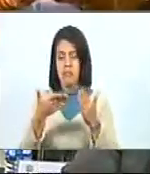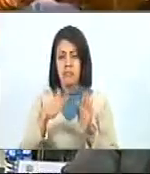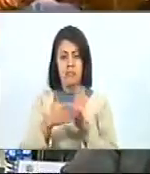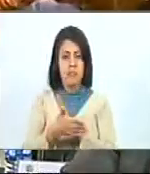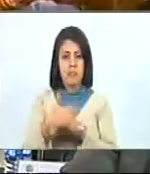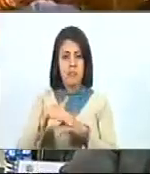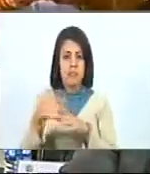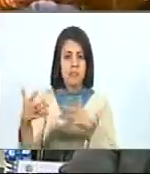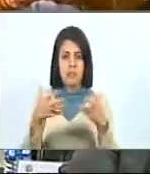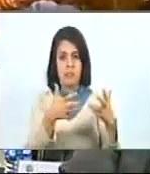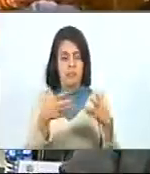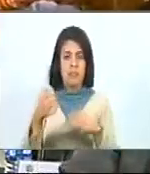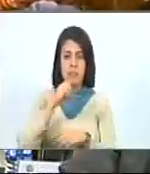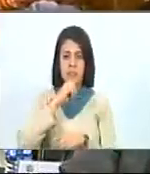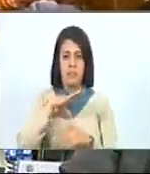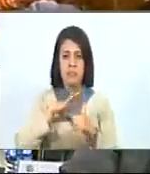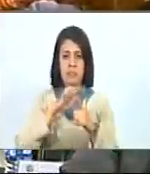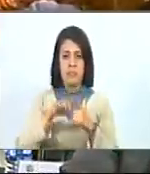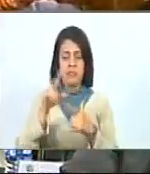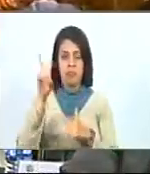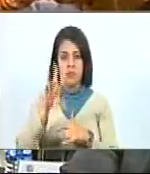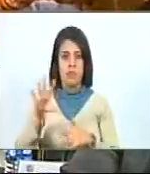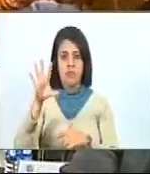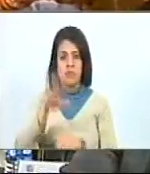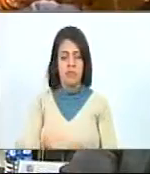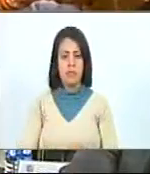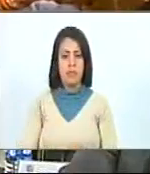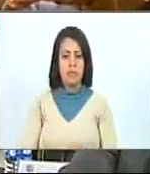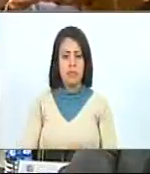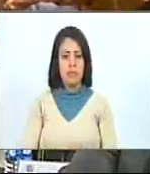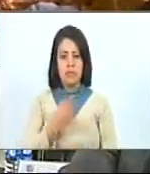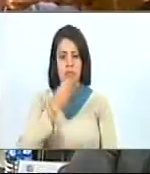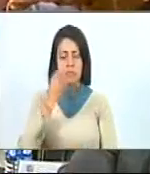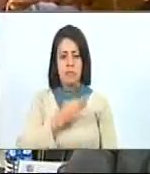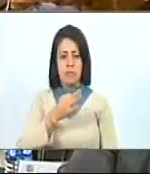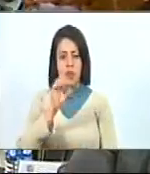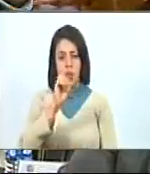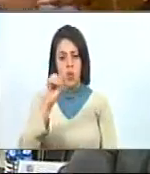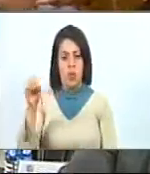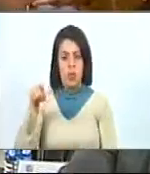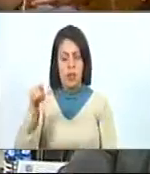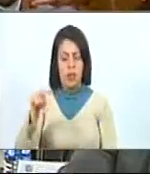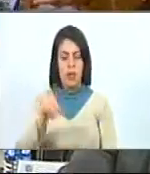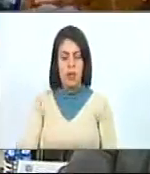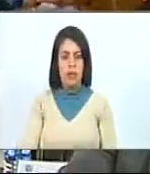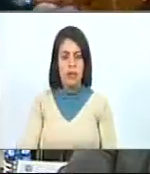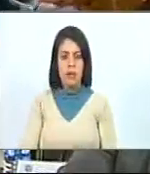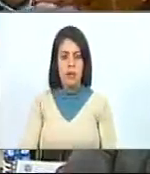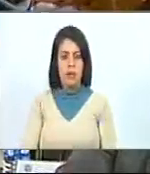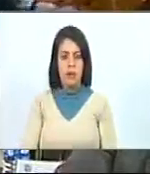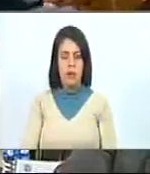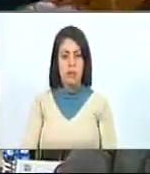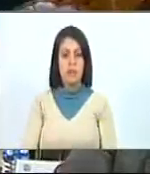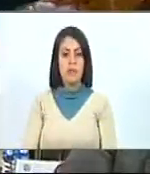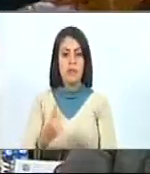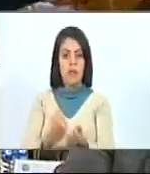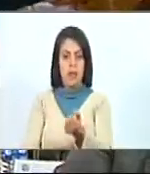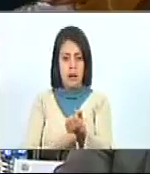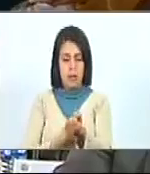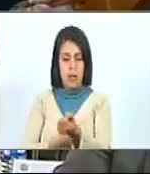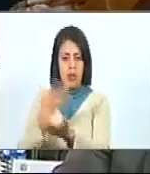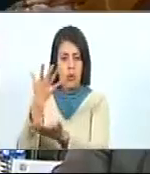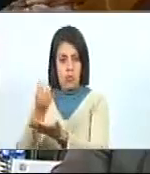esta batalla en la historia de Venezuela. Seguramente los orientales, los que estamos hermanados como Naga,